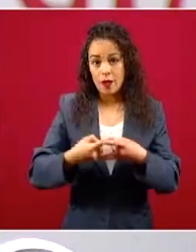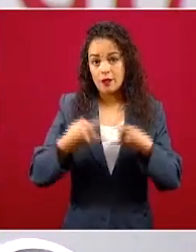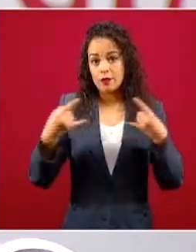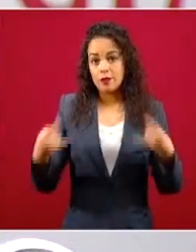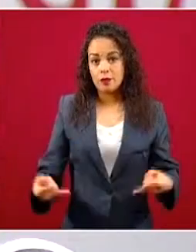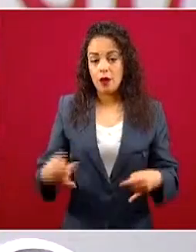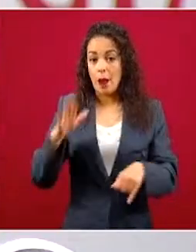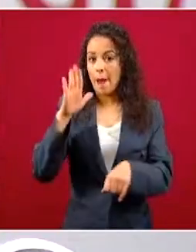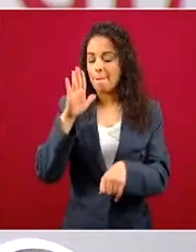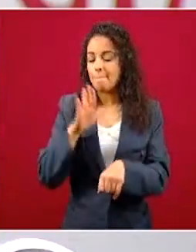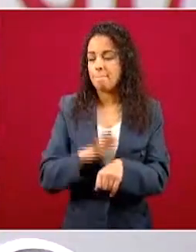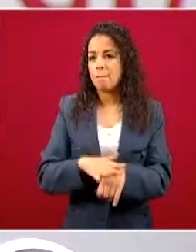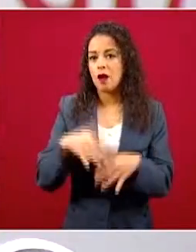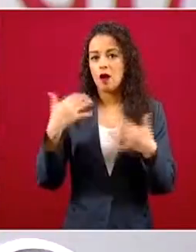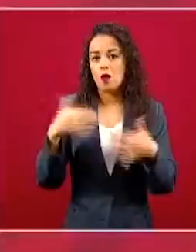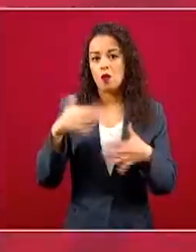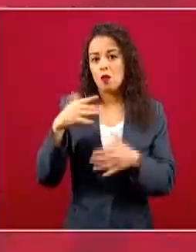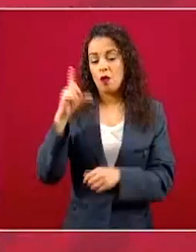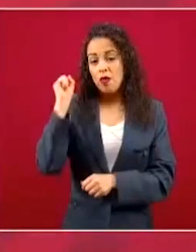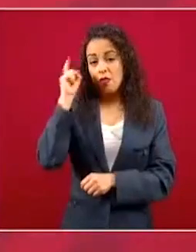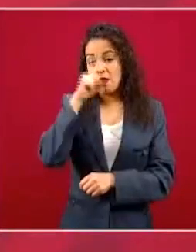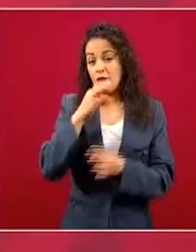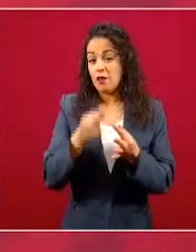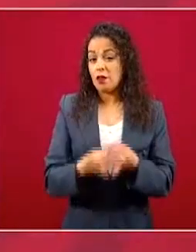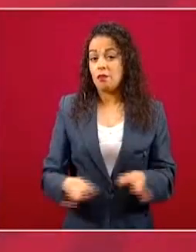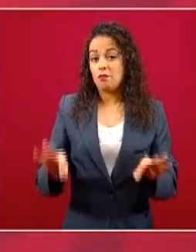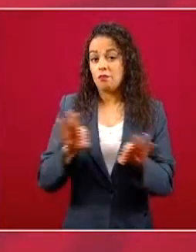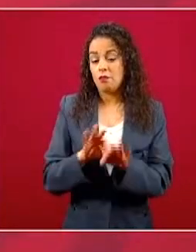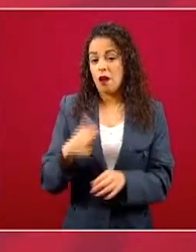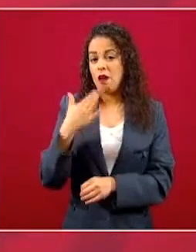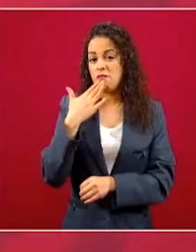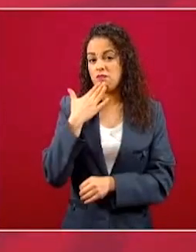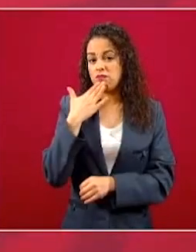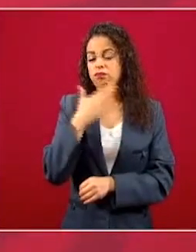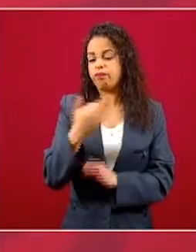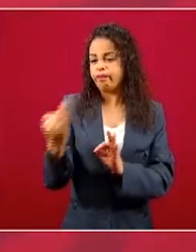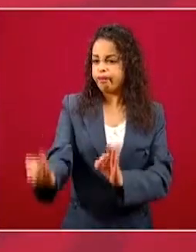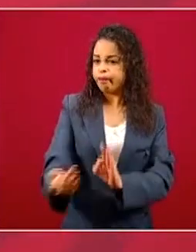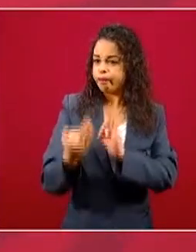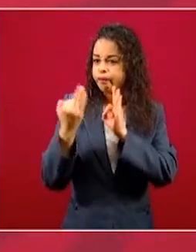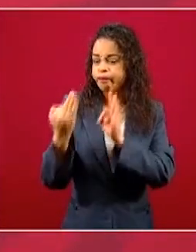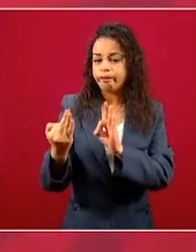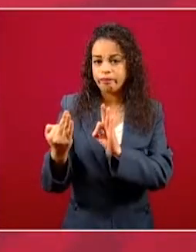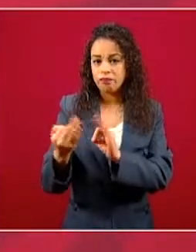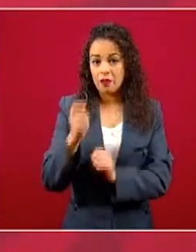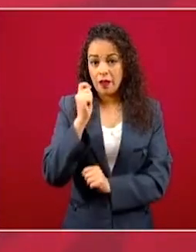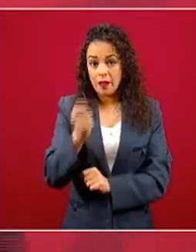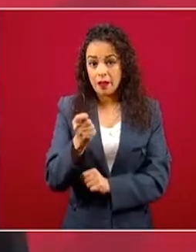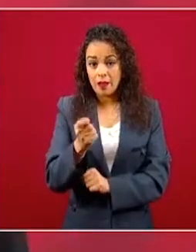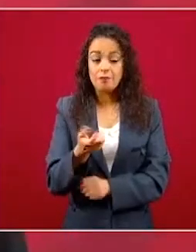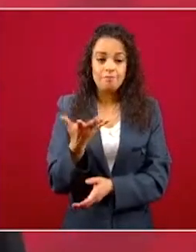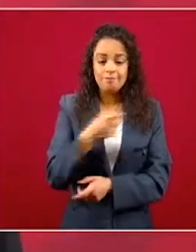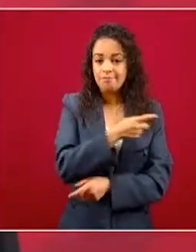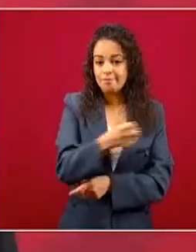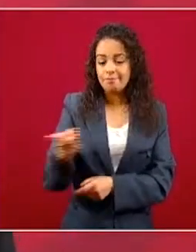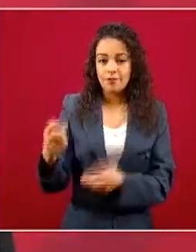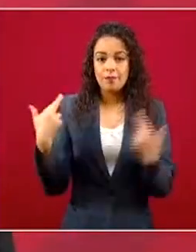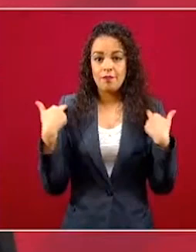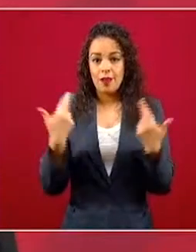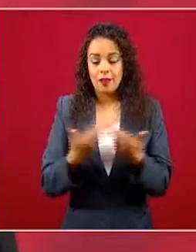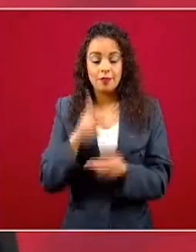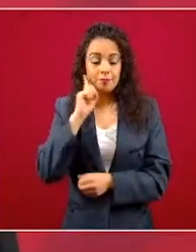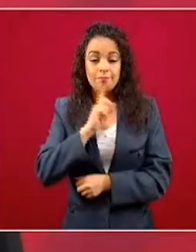nacional ha sido afrontado por la interesa de nuestras maestras y maestros. En pocos días